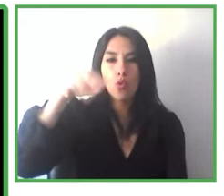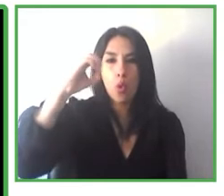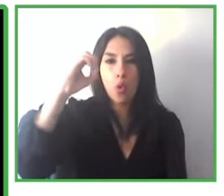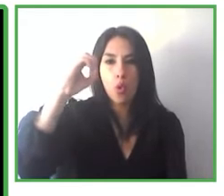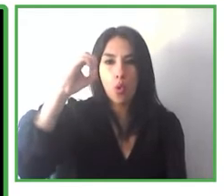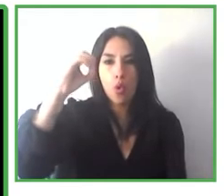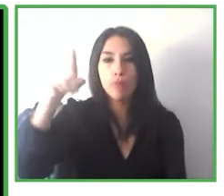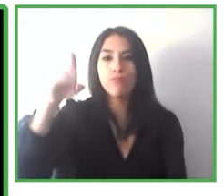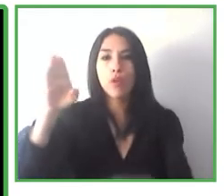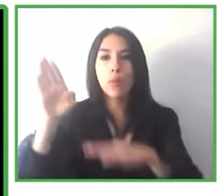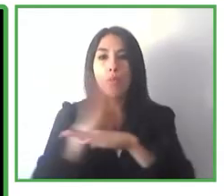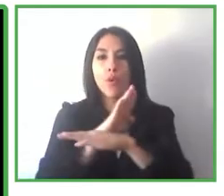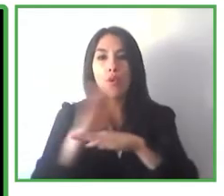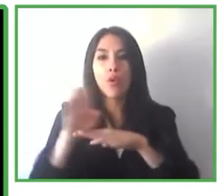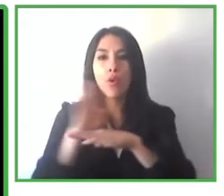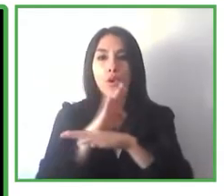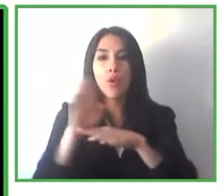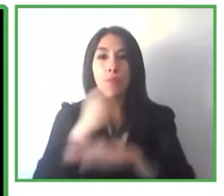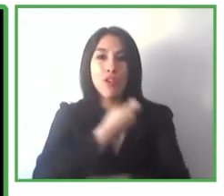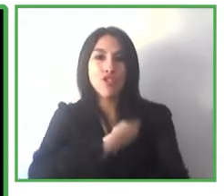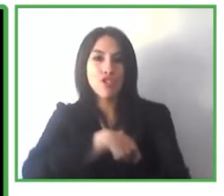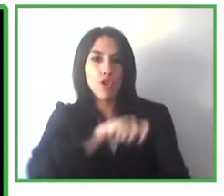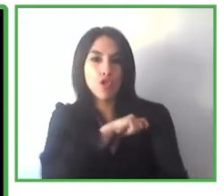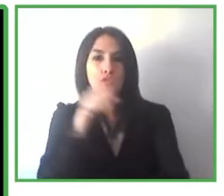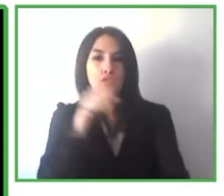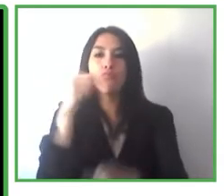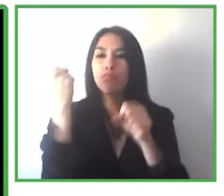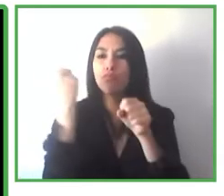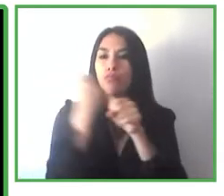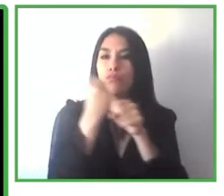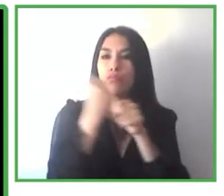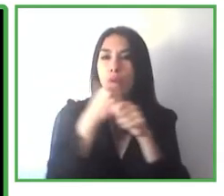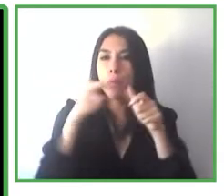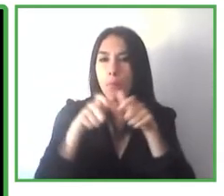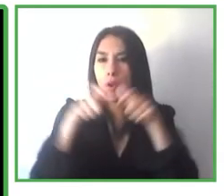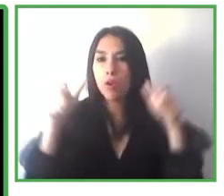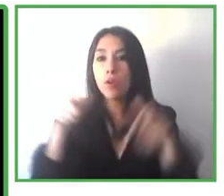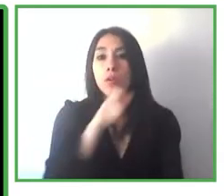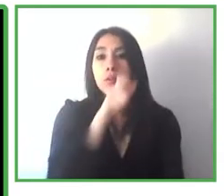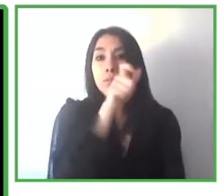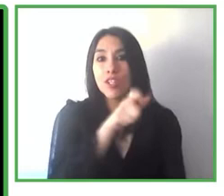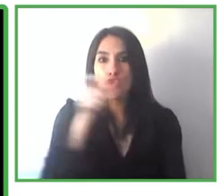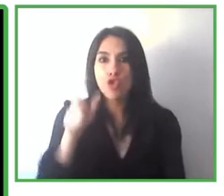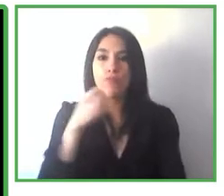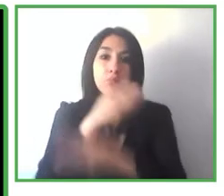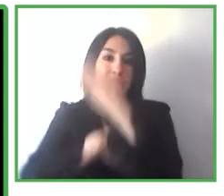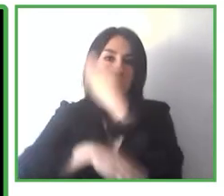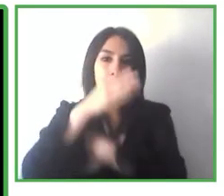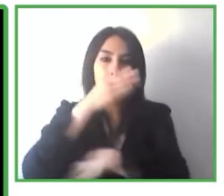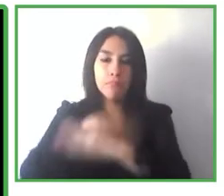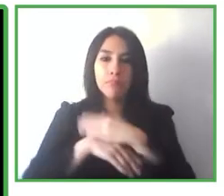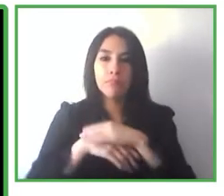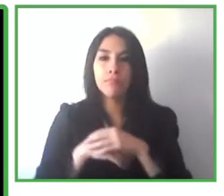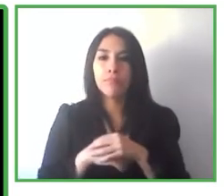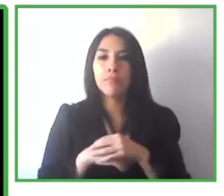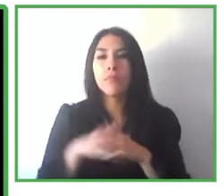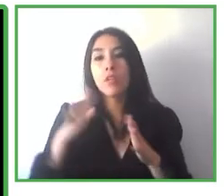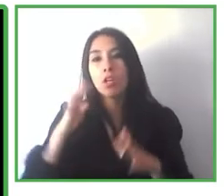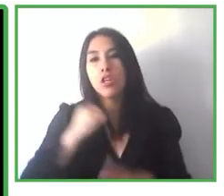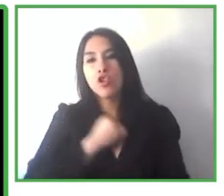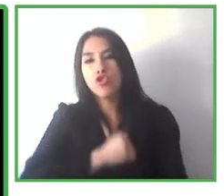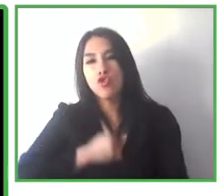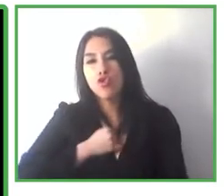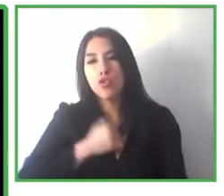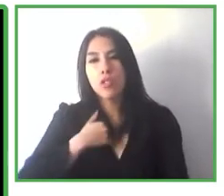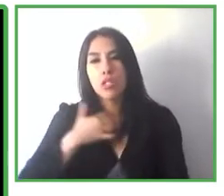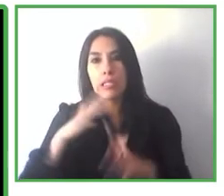lo primero de todo disculparme por los compañeros de lengua y signos si hablo un poco más rápido en algún momento lo siento e intento hacerlo lo